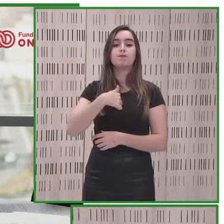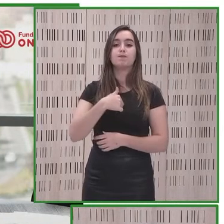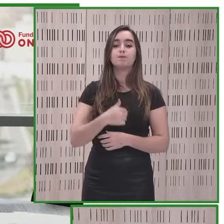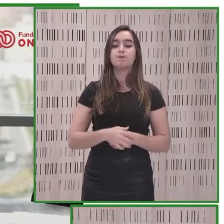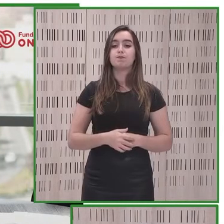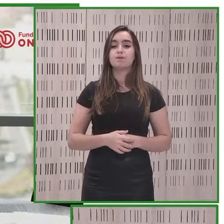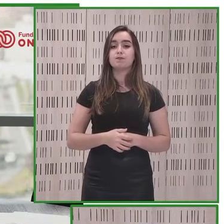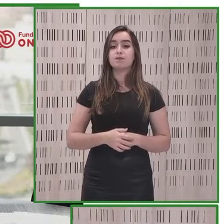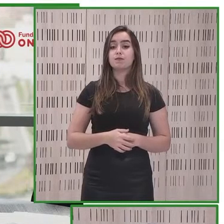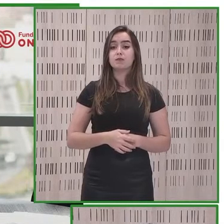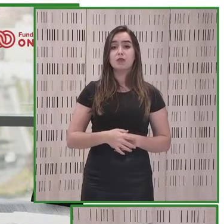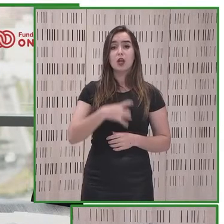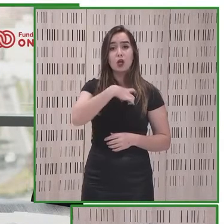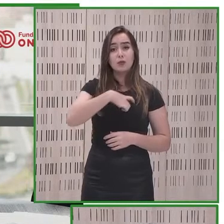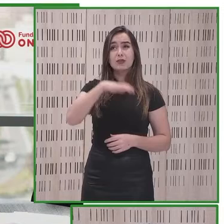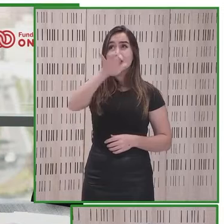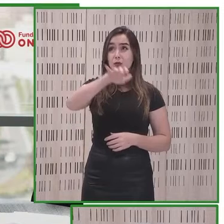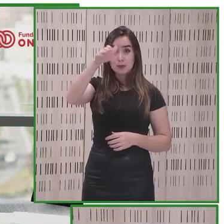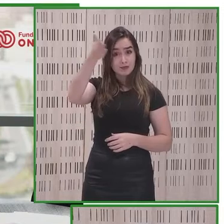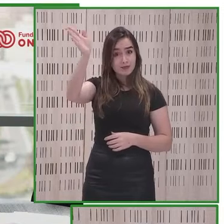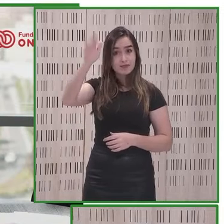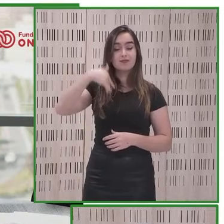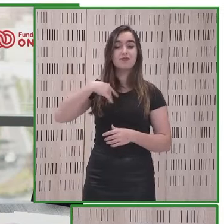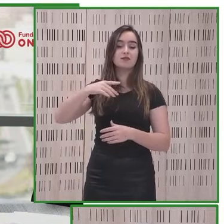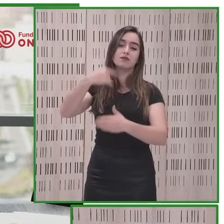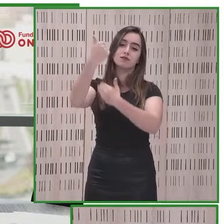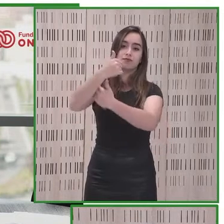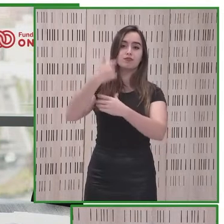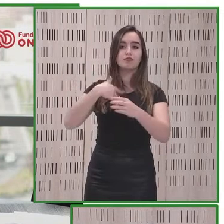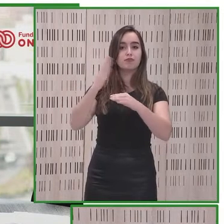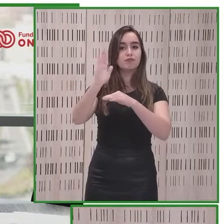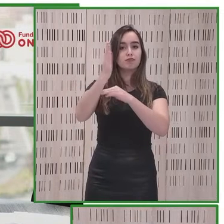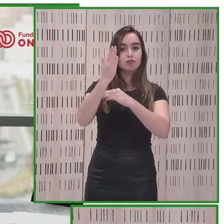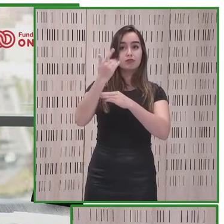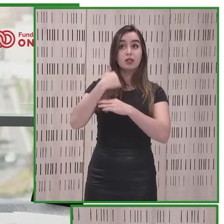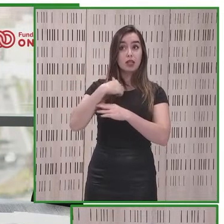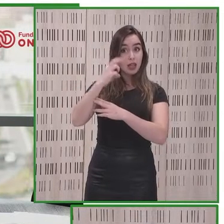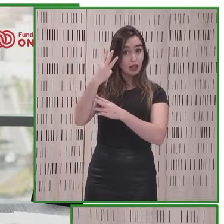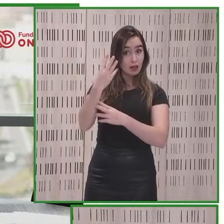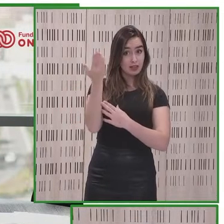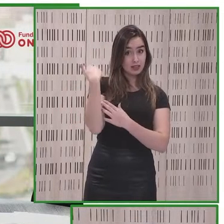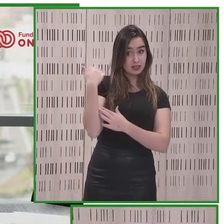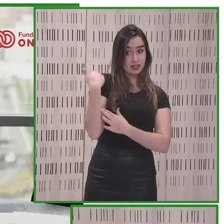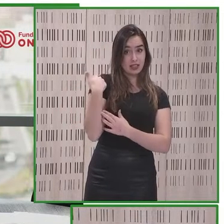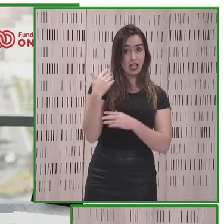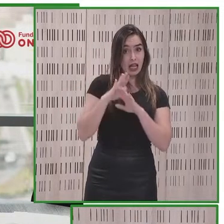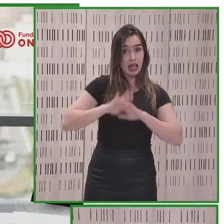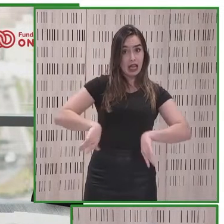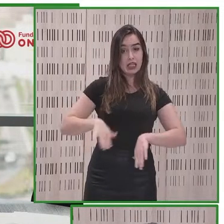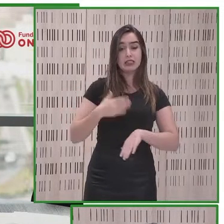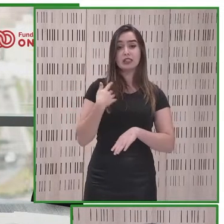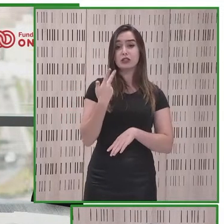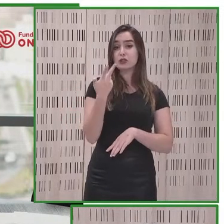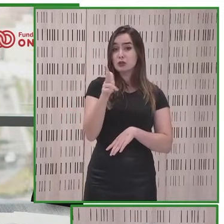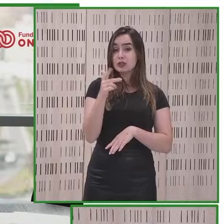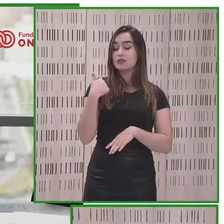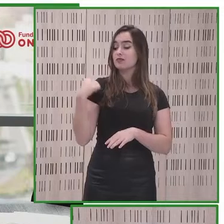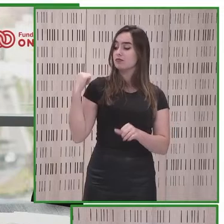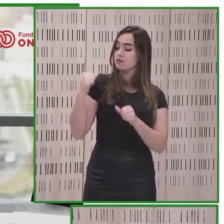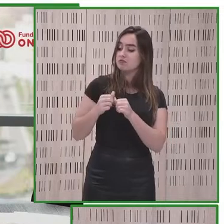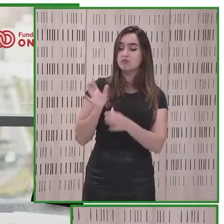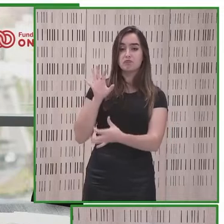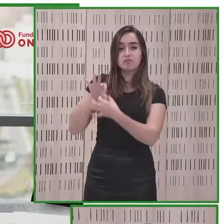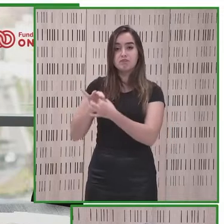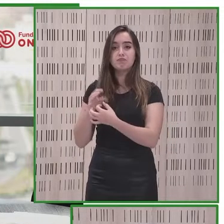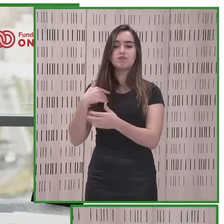por la Comisión Europea, hemos trabajado en los últimos tres mandatos, estandarizando, normalizando, desarrollando